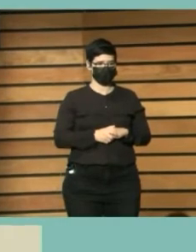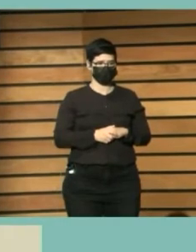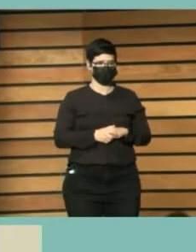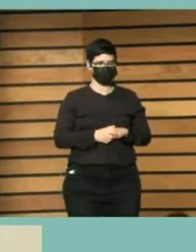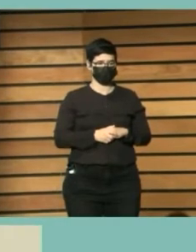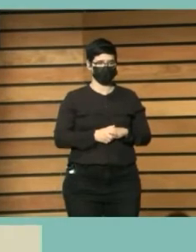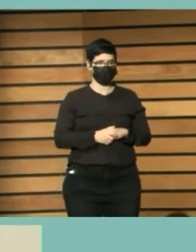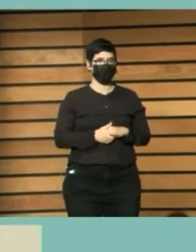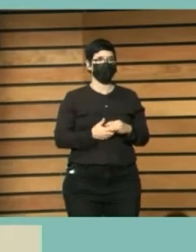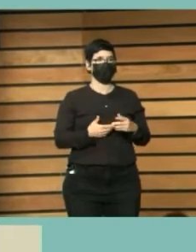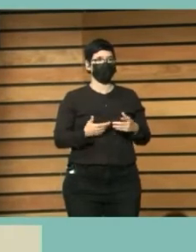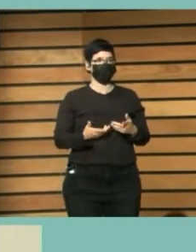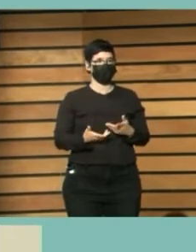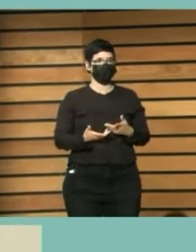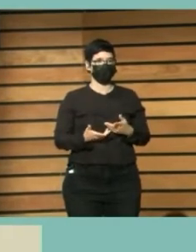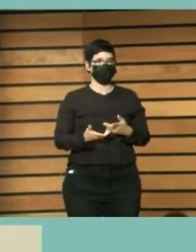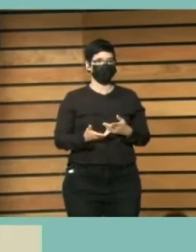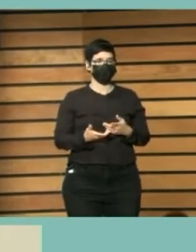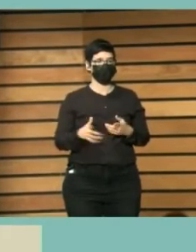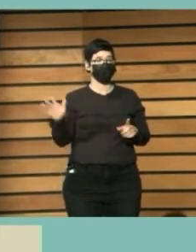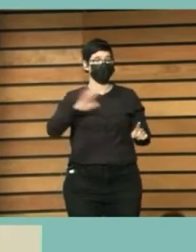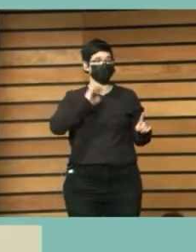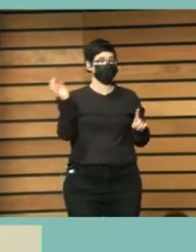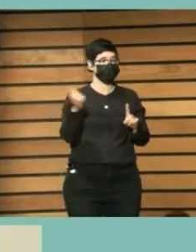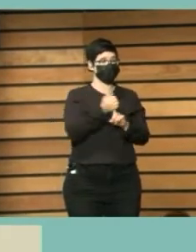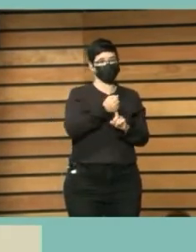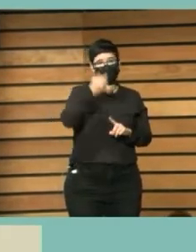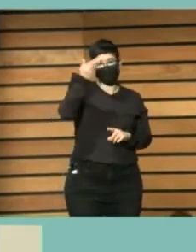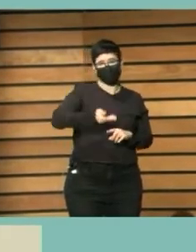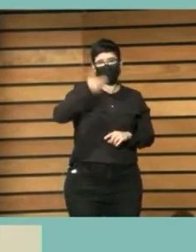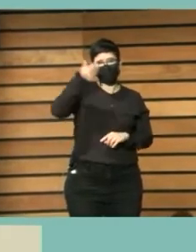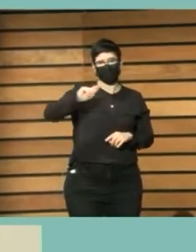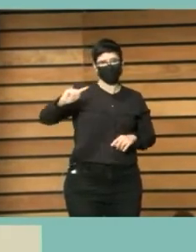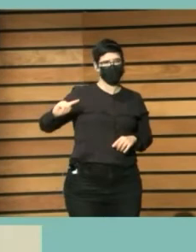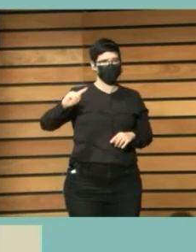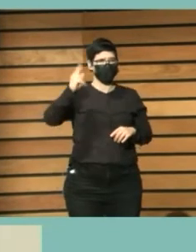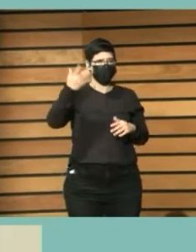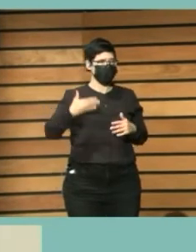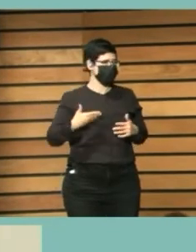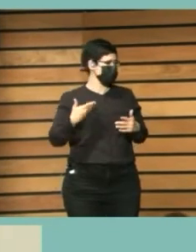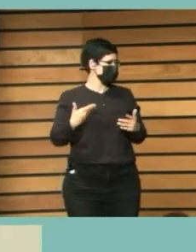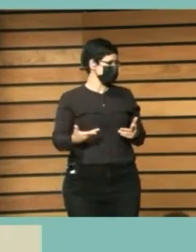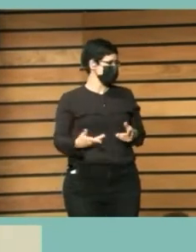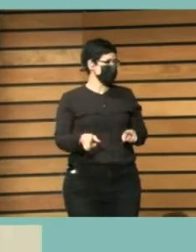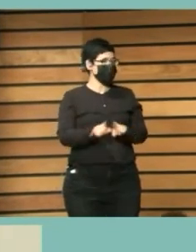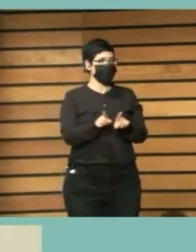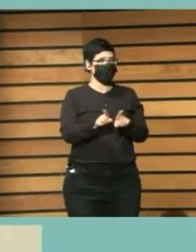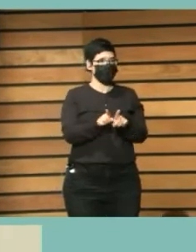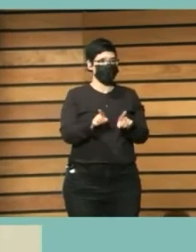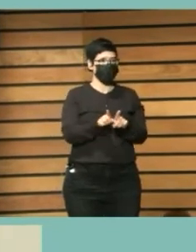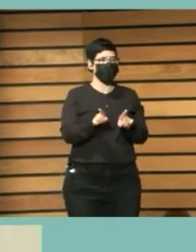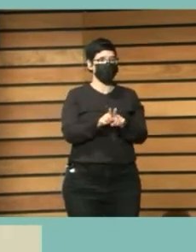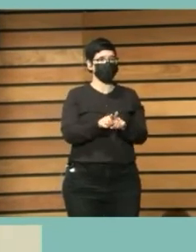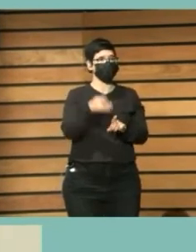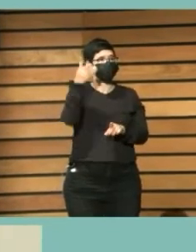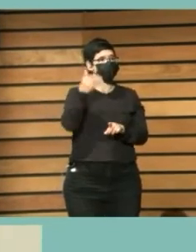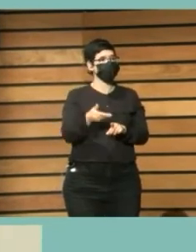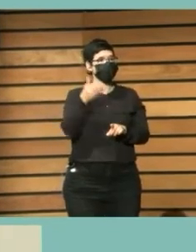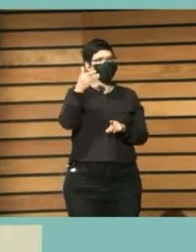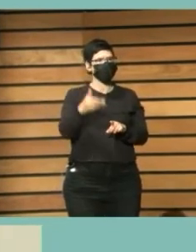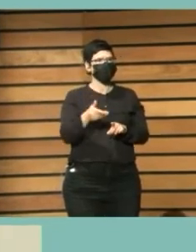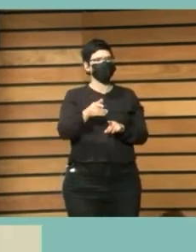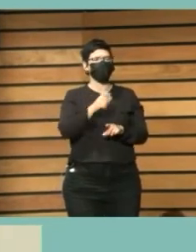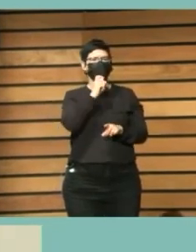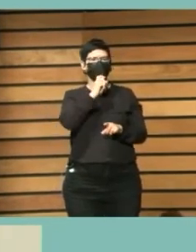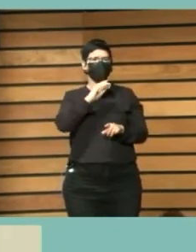Una de Los hallazgos Más importantes De nuestro estudio Son La importancia De los efectos